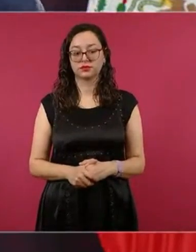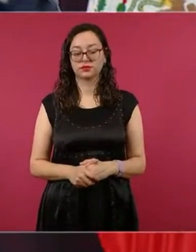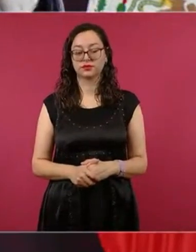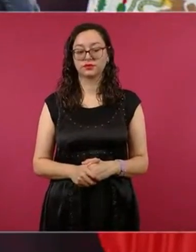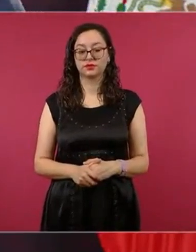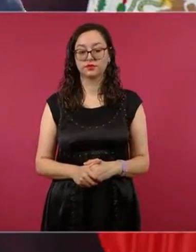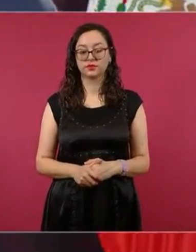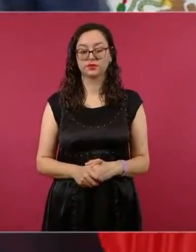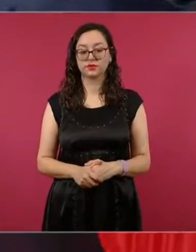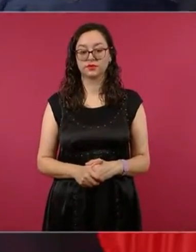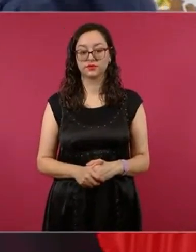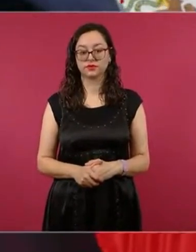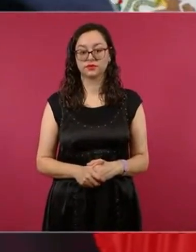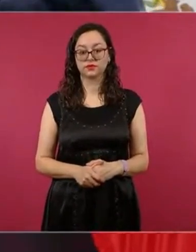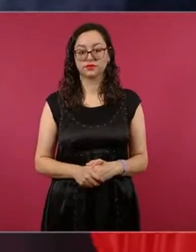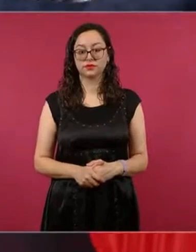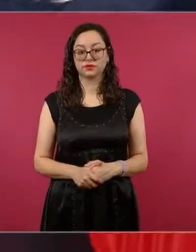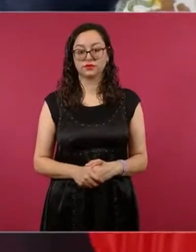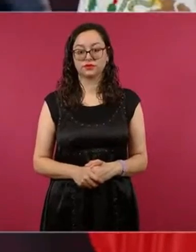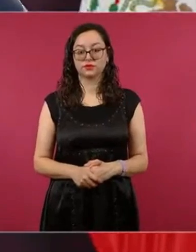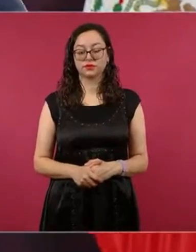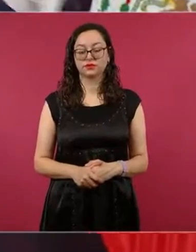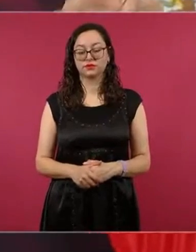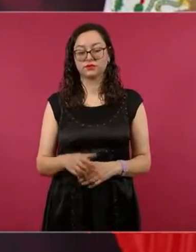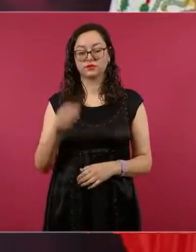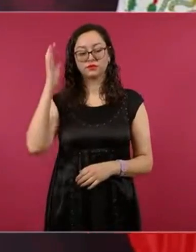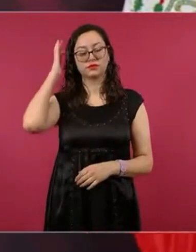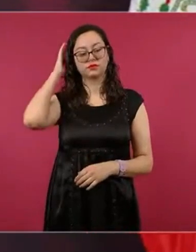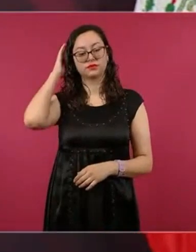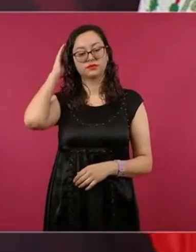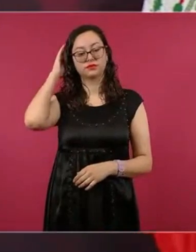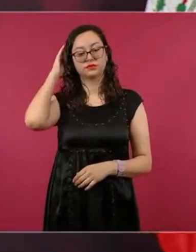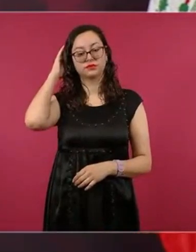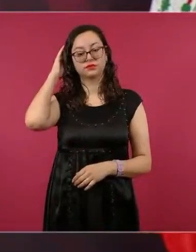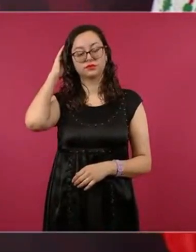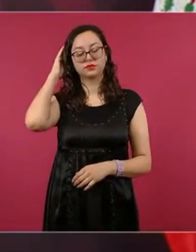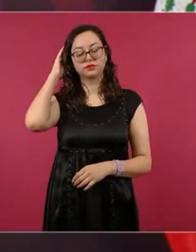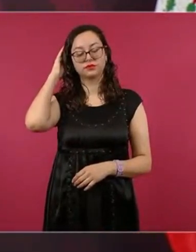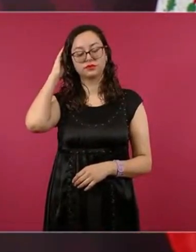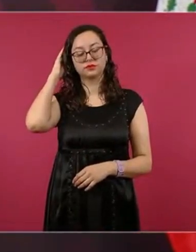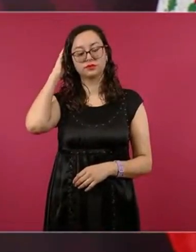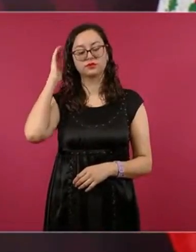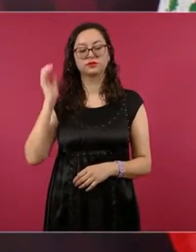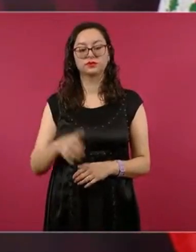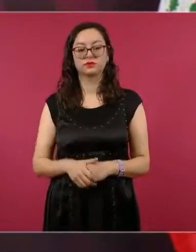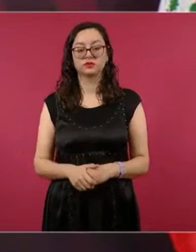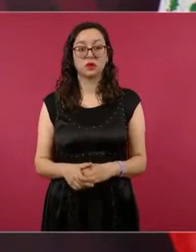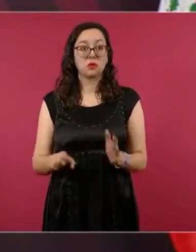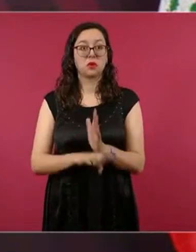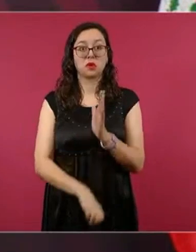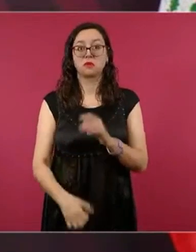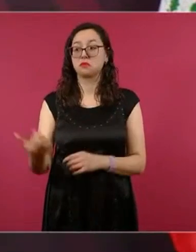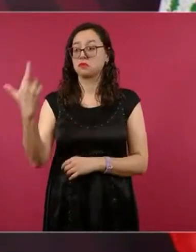se tienen programas de radio de la cadena Fórmula